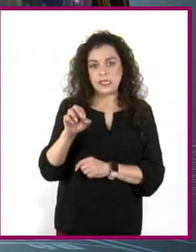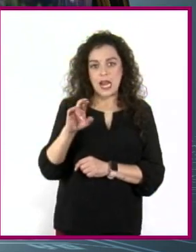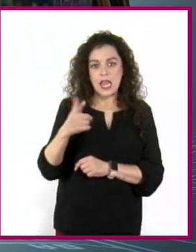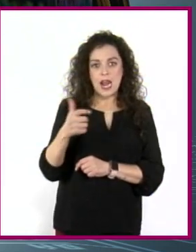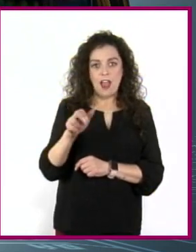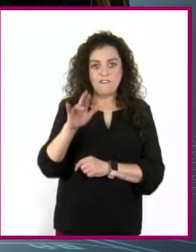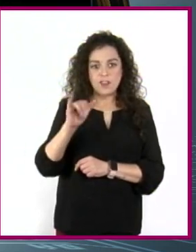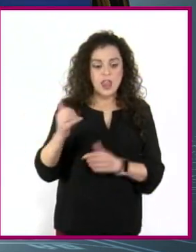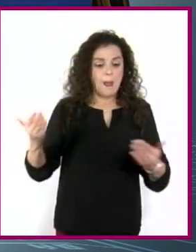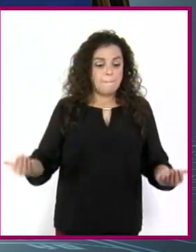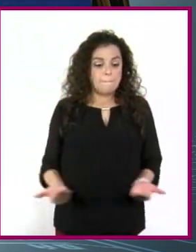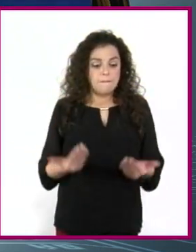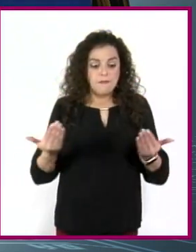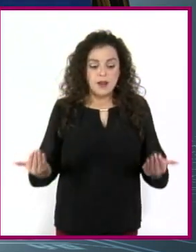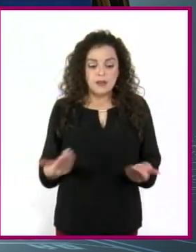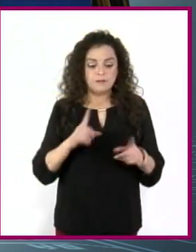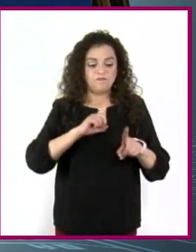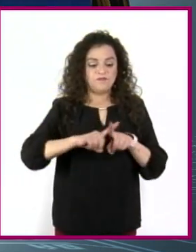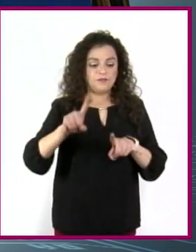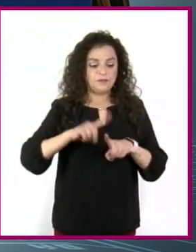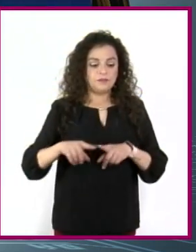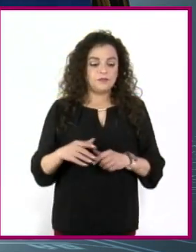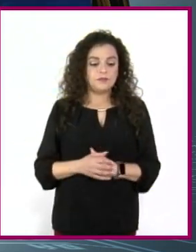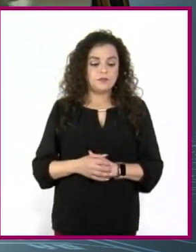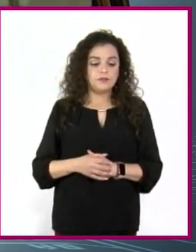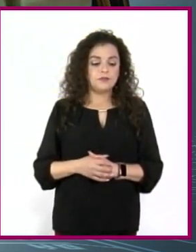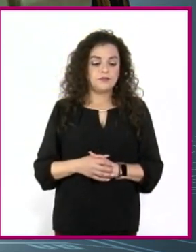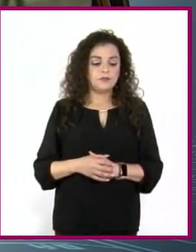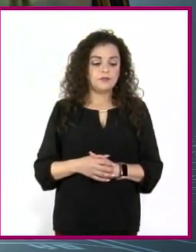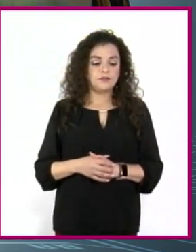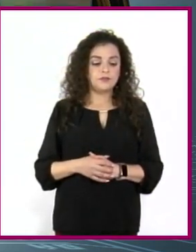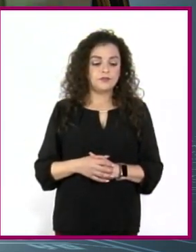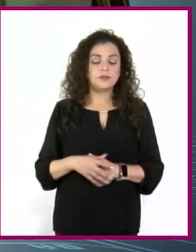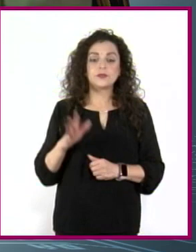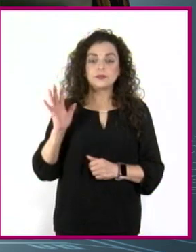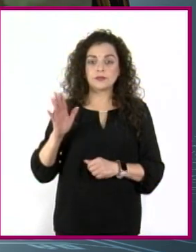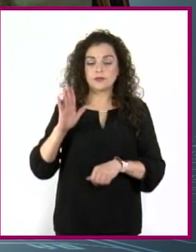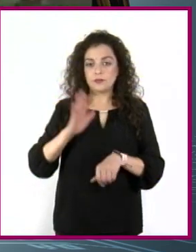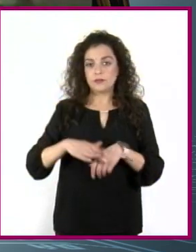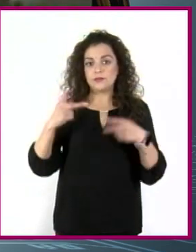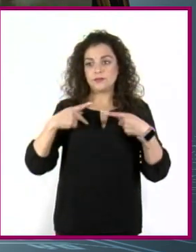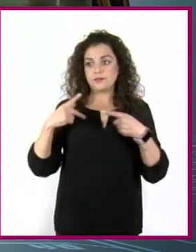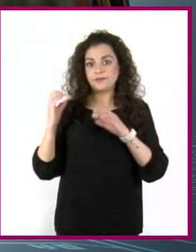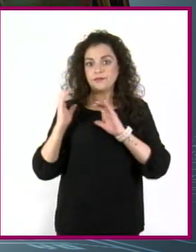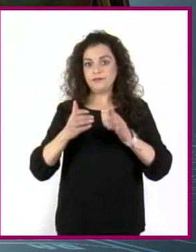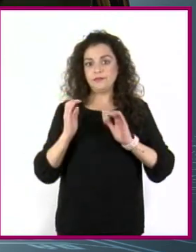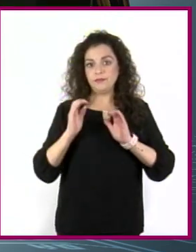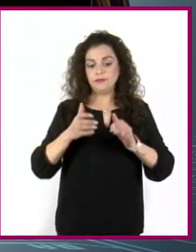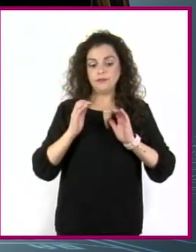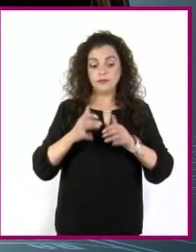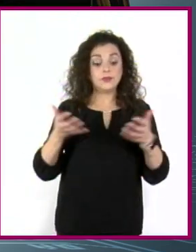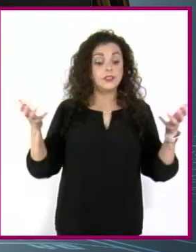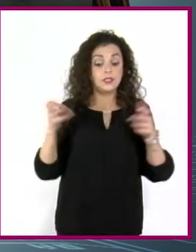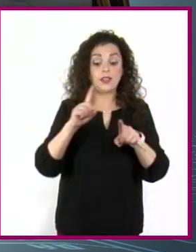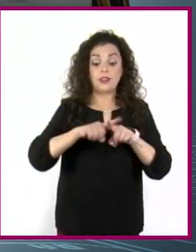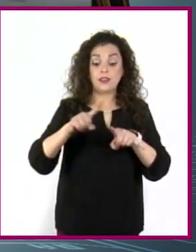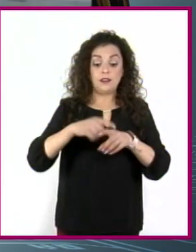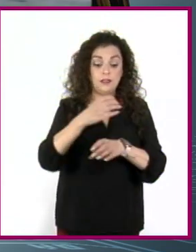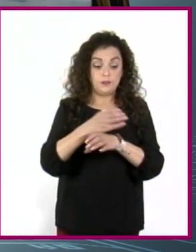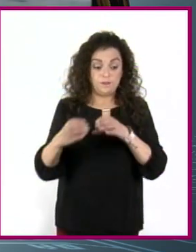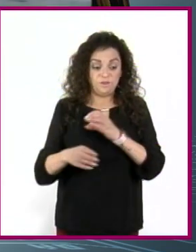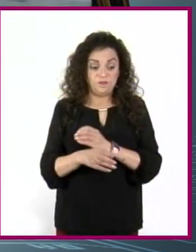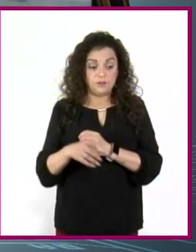danza contemporánea. Ya hay más actores subidos al barco en Juárez que están haciendo cosas. los